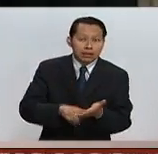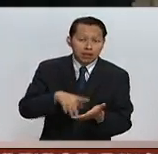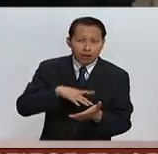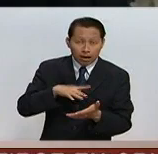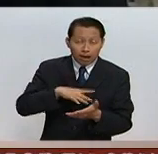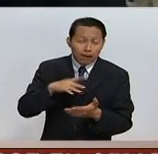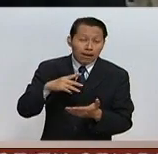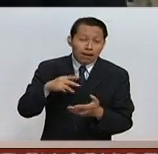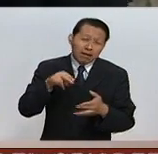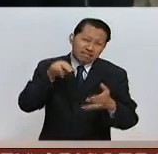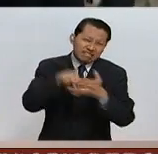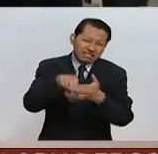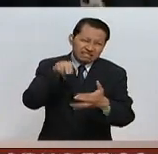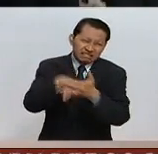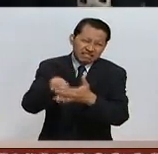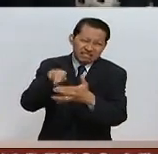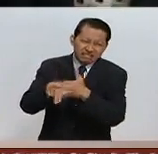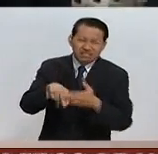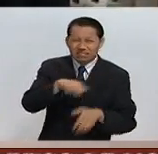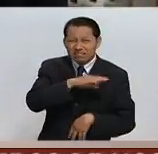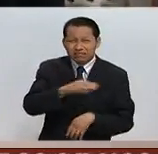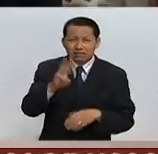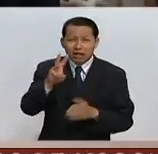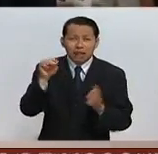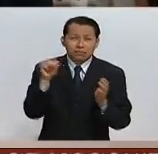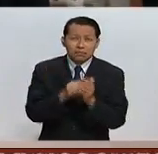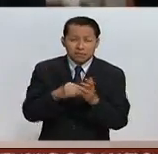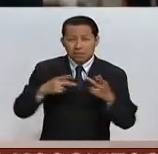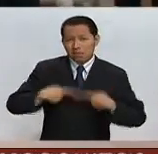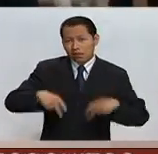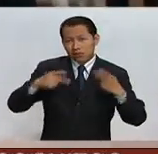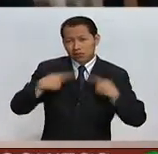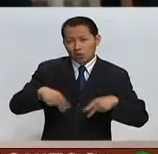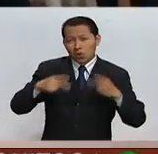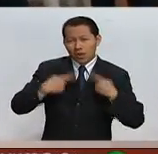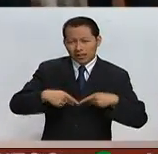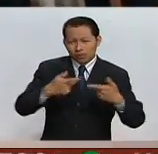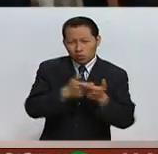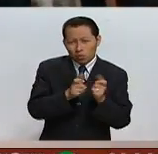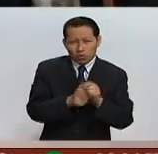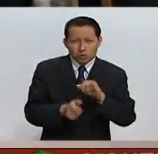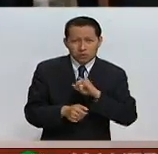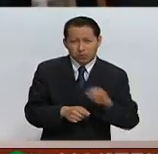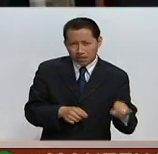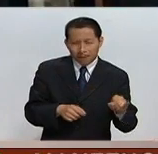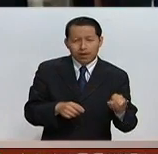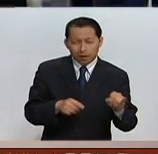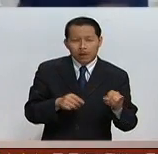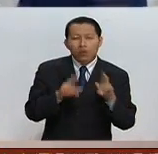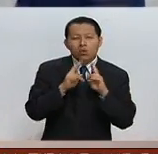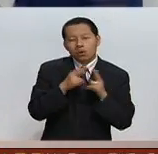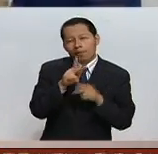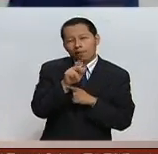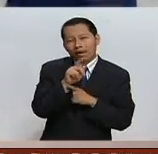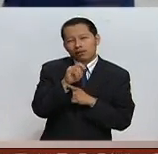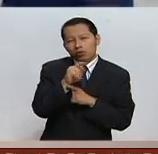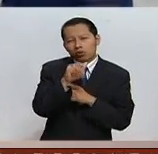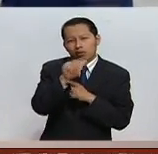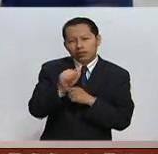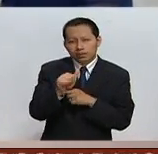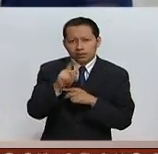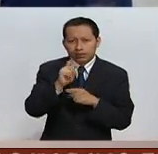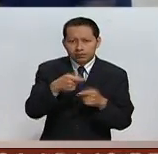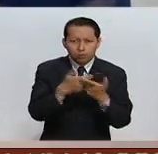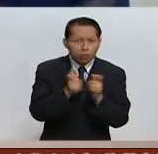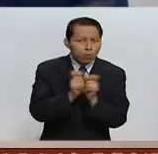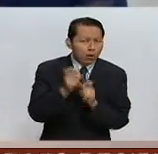asesinados más de tres mil militantes de izquierda, la mayoría de ellos de la Unión Patriótica y la Unión Patriótica fue un